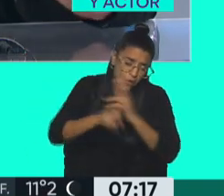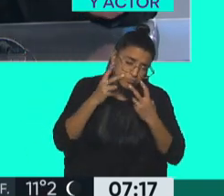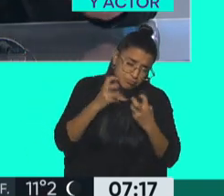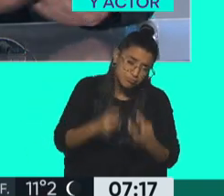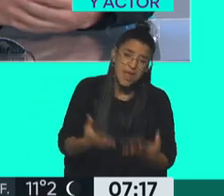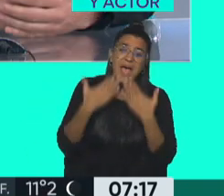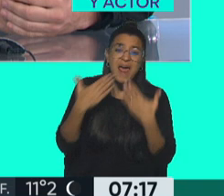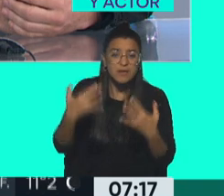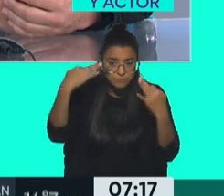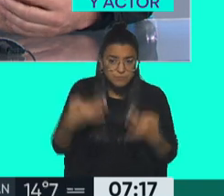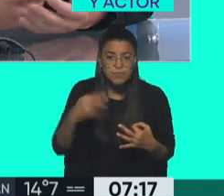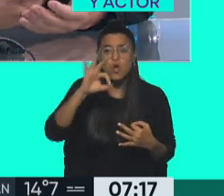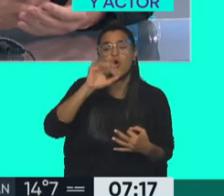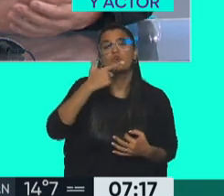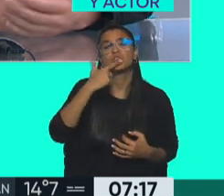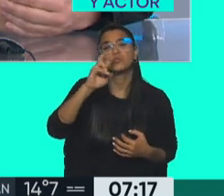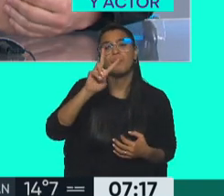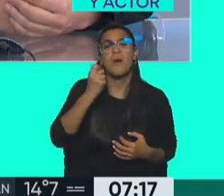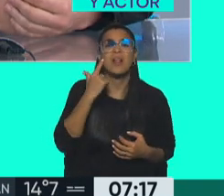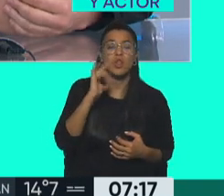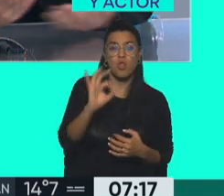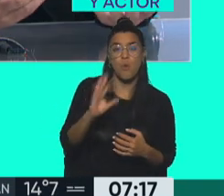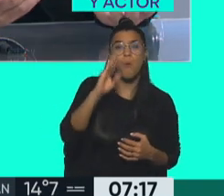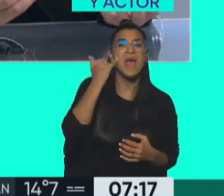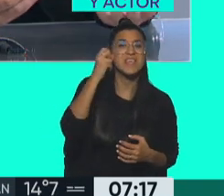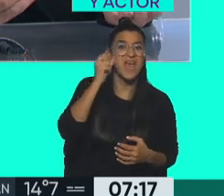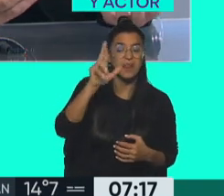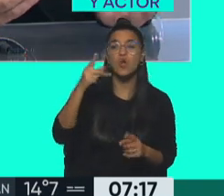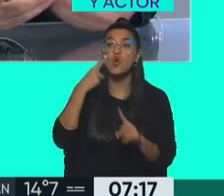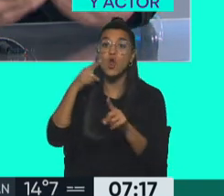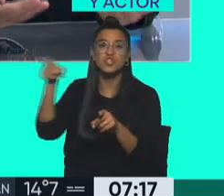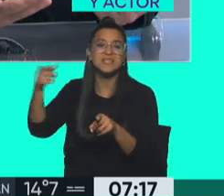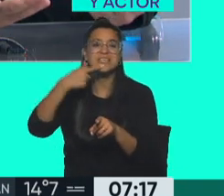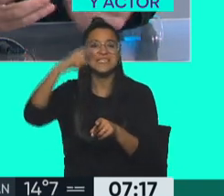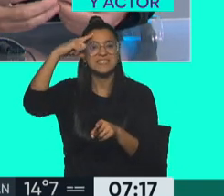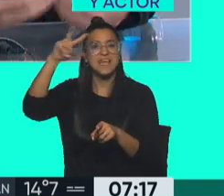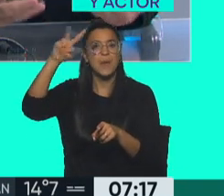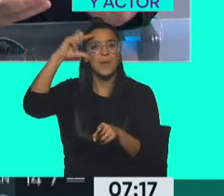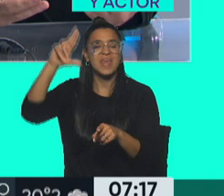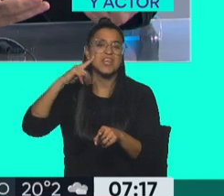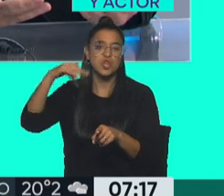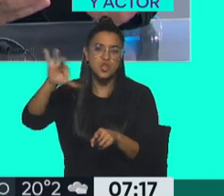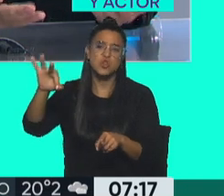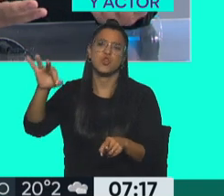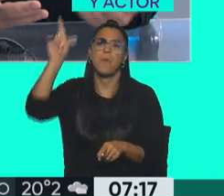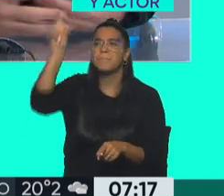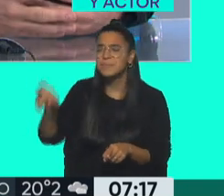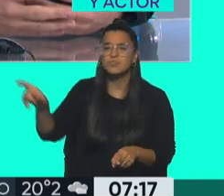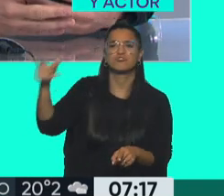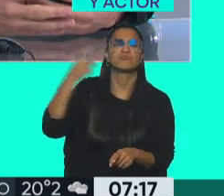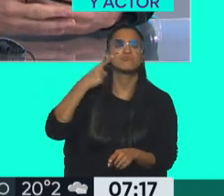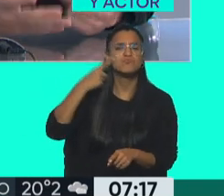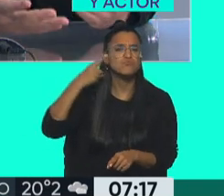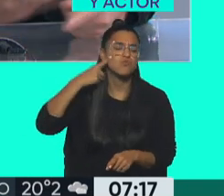e indispensable Osvaldo Bayer conocí a Severino Di Giovanni, también un hombre que en nombre de la justicia, de la unión de un país,